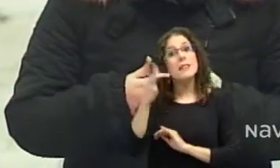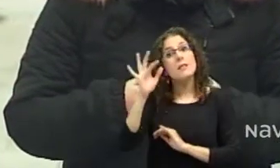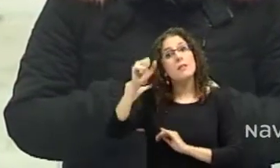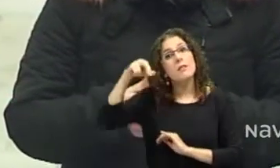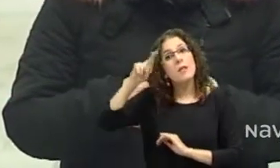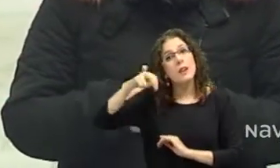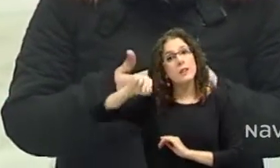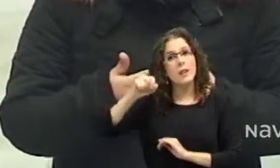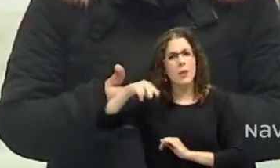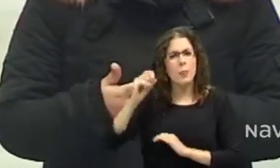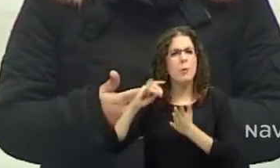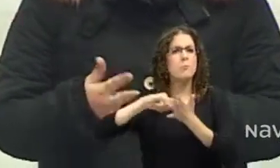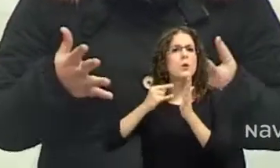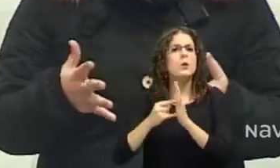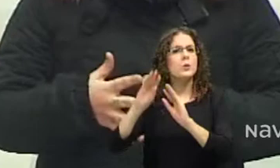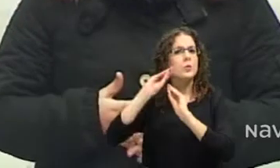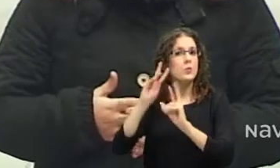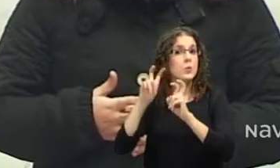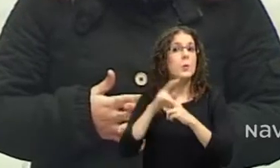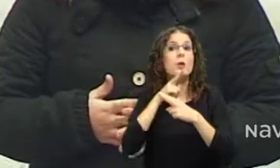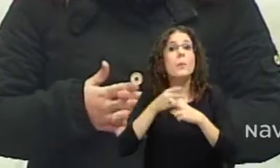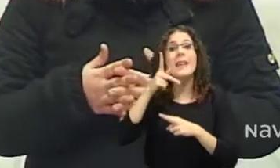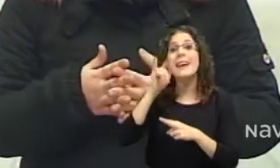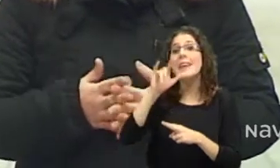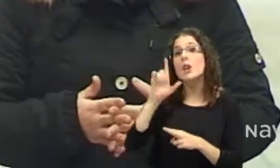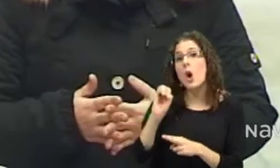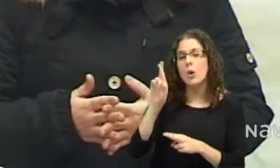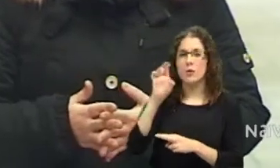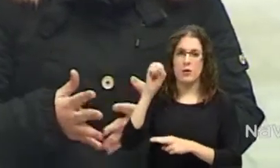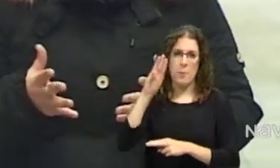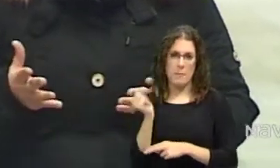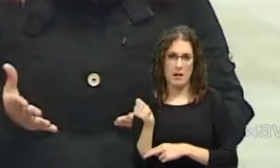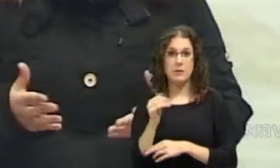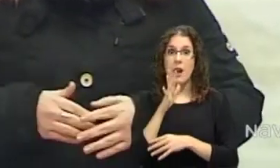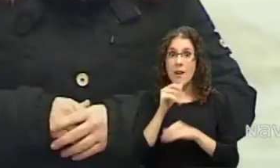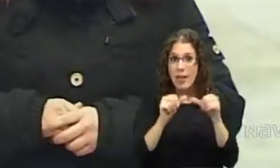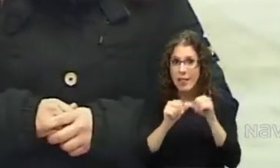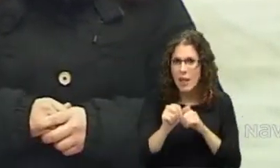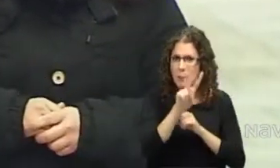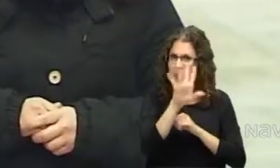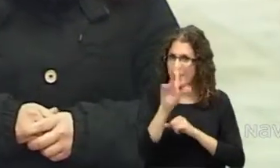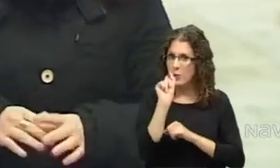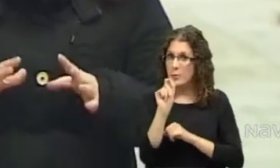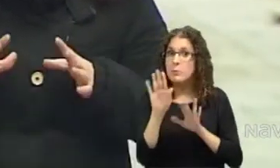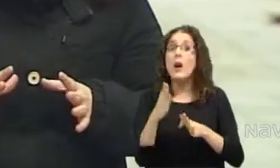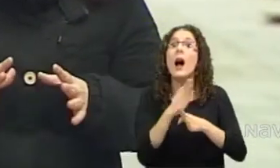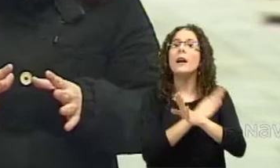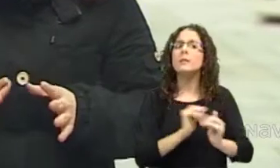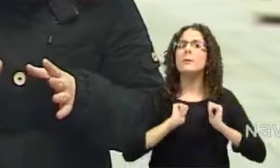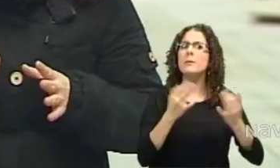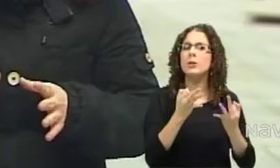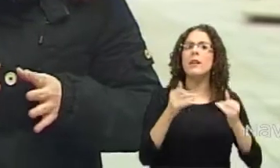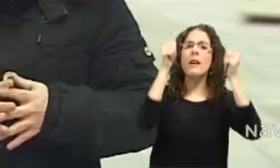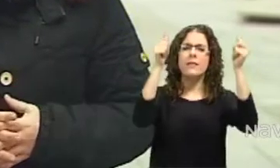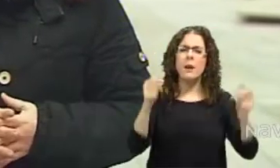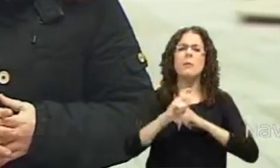nuevo proyecto, se llama Kilo Ropa. Todo eso será en los próximos 25 minutos, pero como siempre tenemos una cita primero para ver qué nos